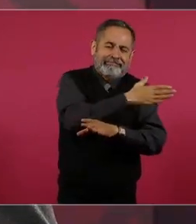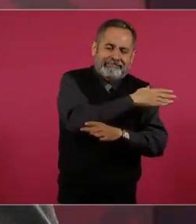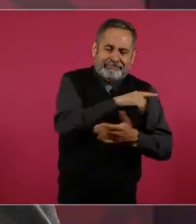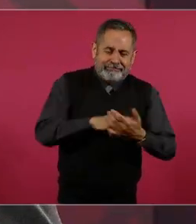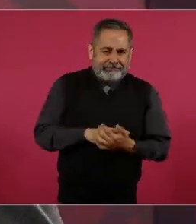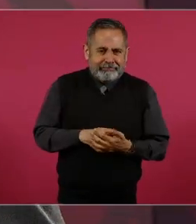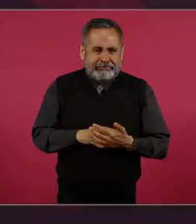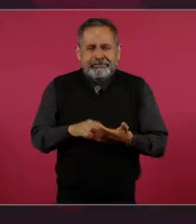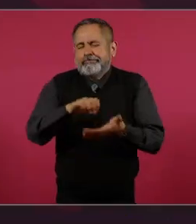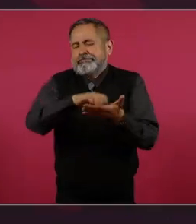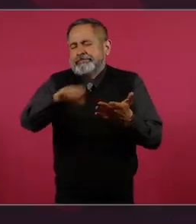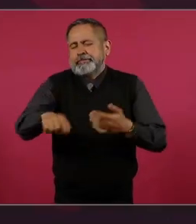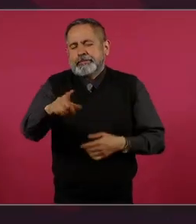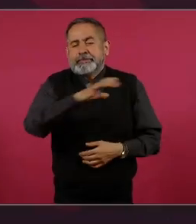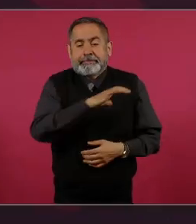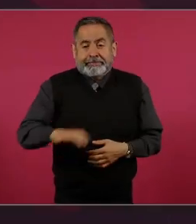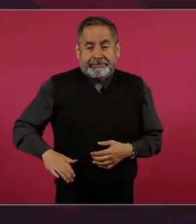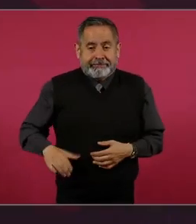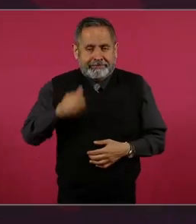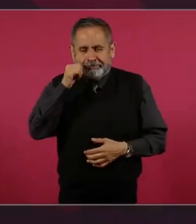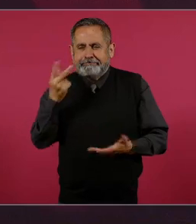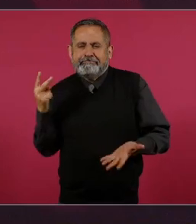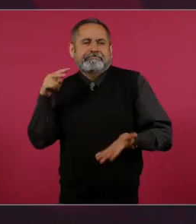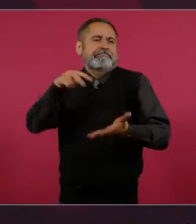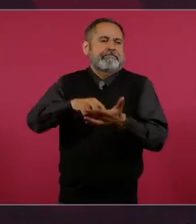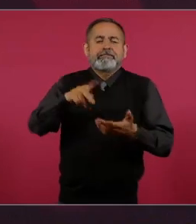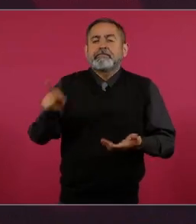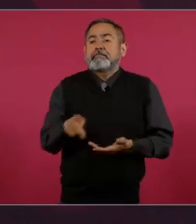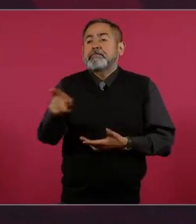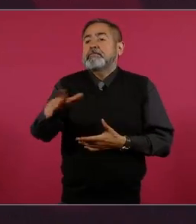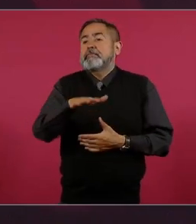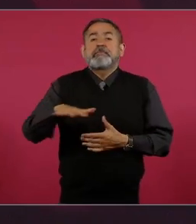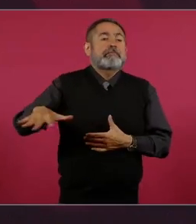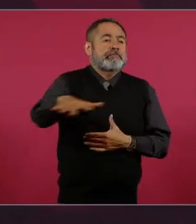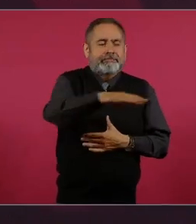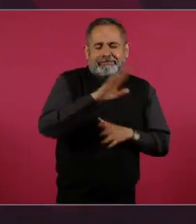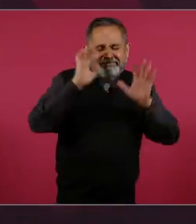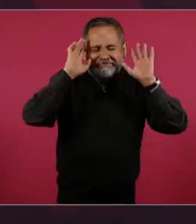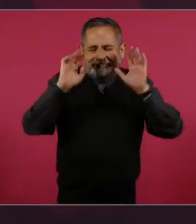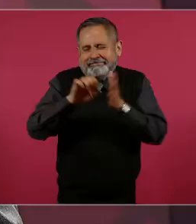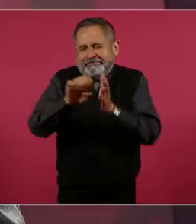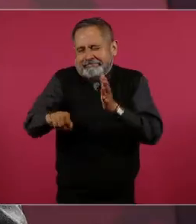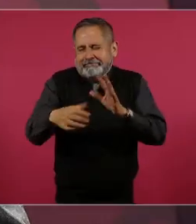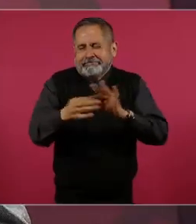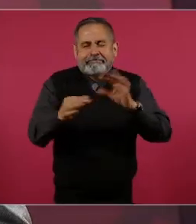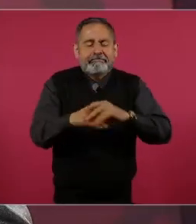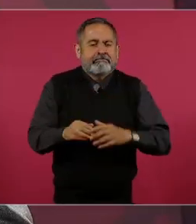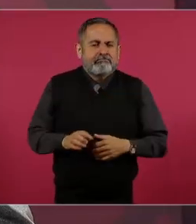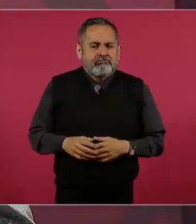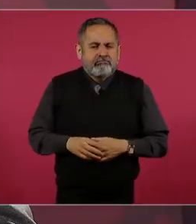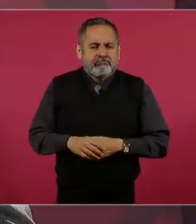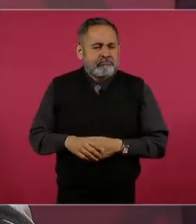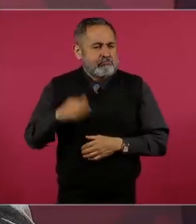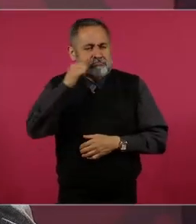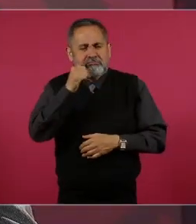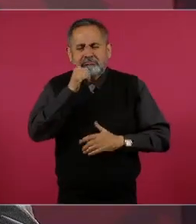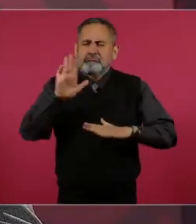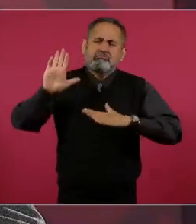Llegaba un candidato a un pueblo y les decía,